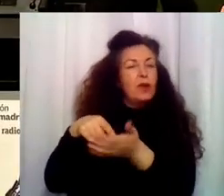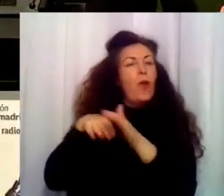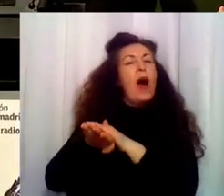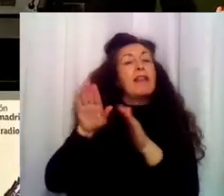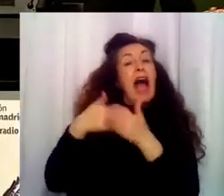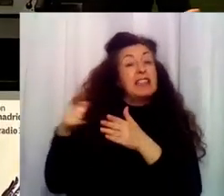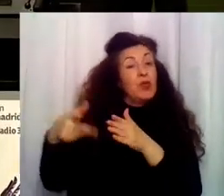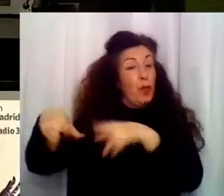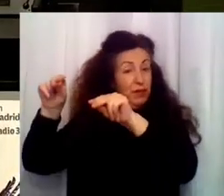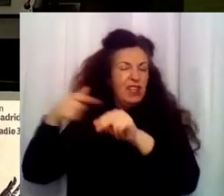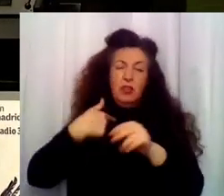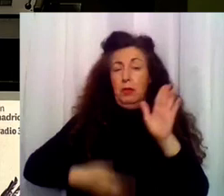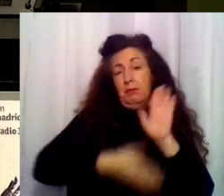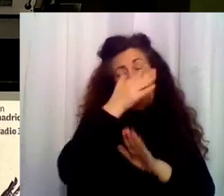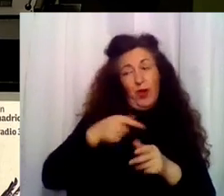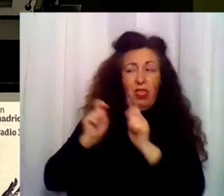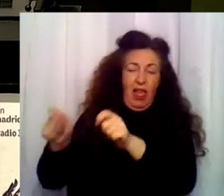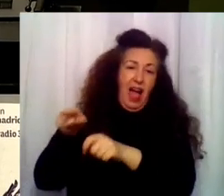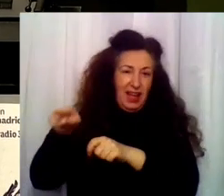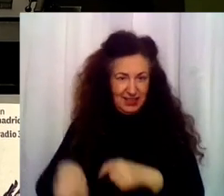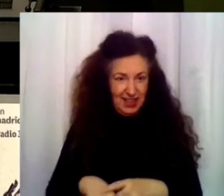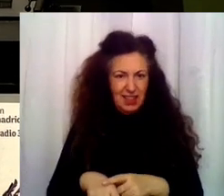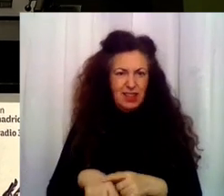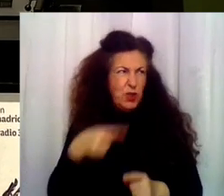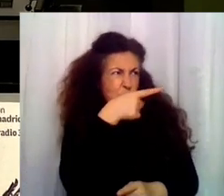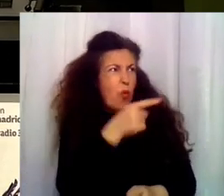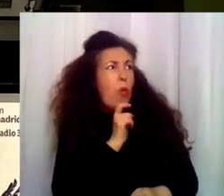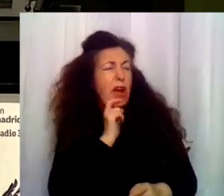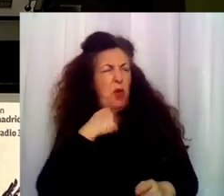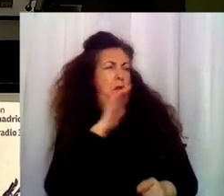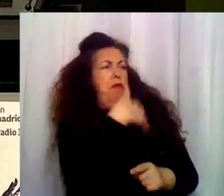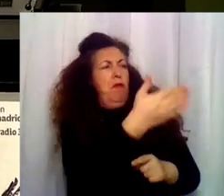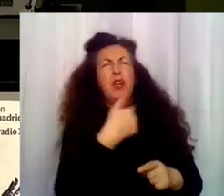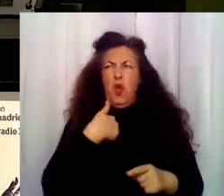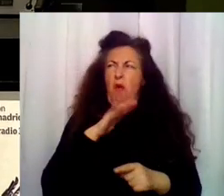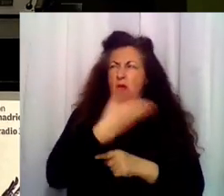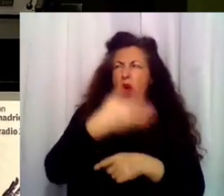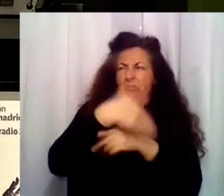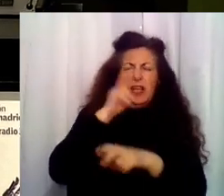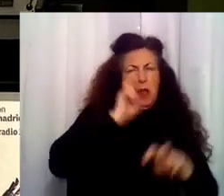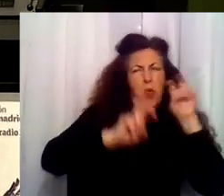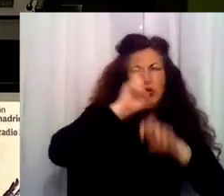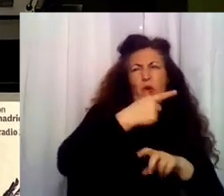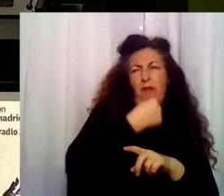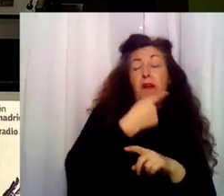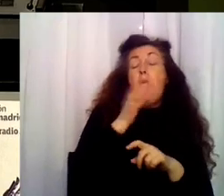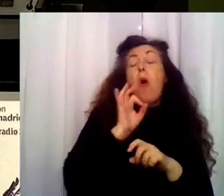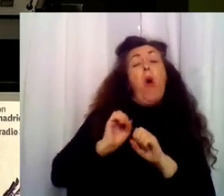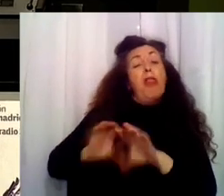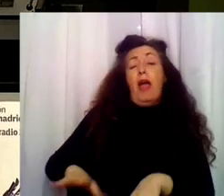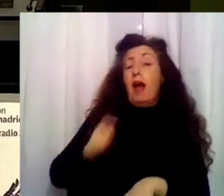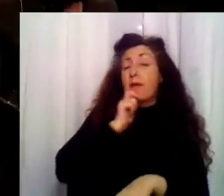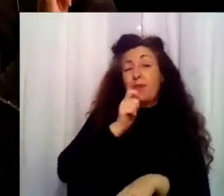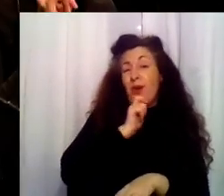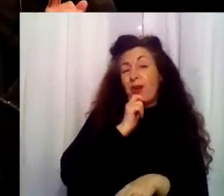tranquila que yo me busco la vida ahí fuera. Bueno, o a lo mejor me quito de una vez. Chica, no me queda más remedio que ser otra, Nati. Renovarse